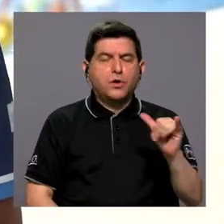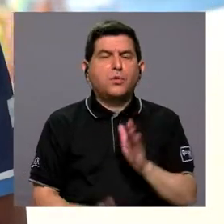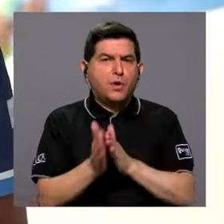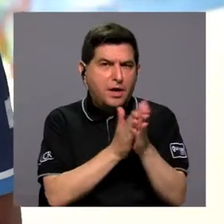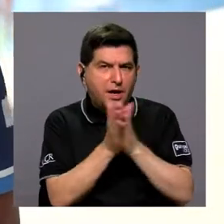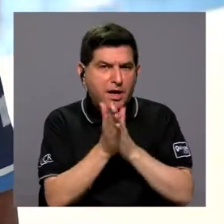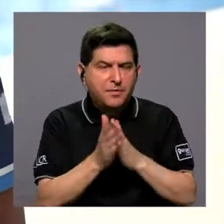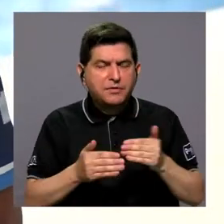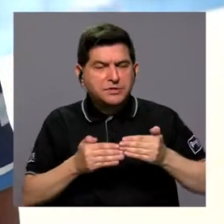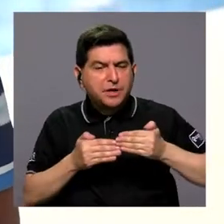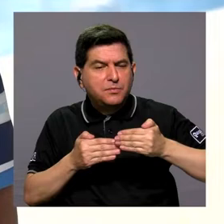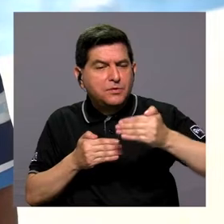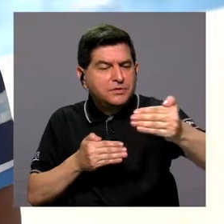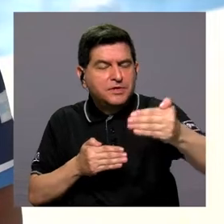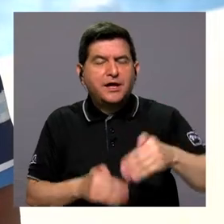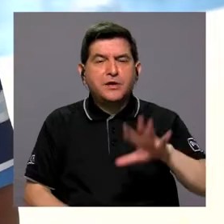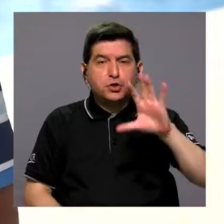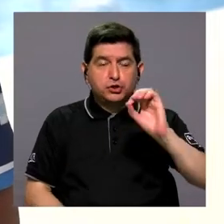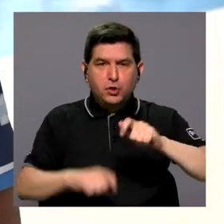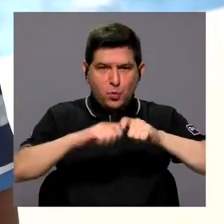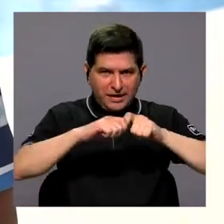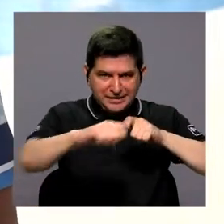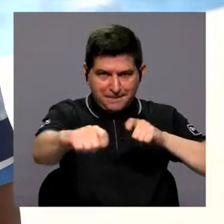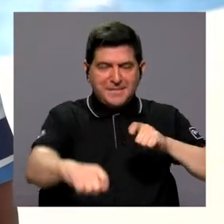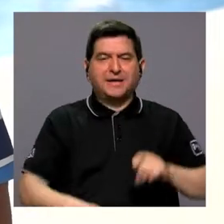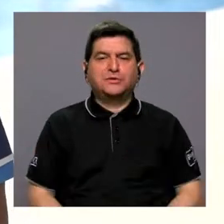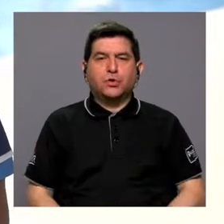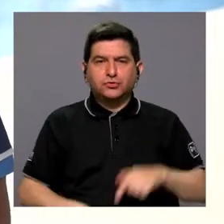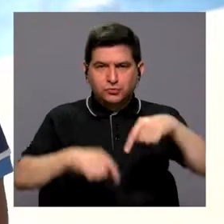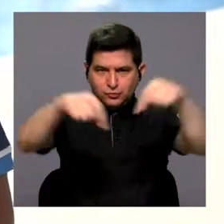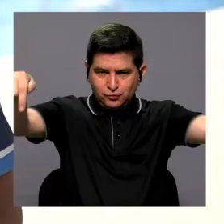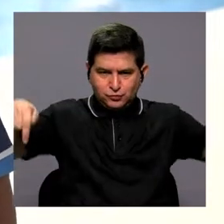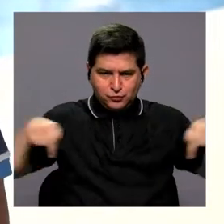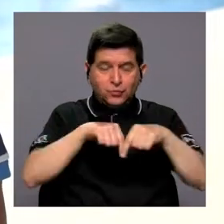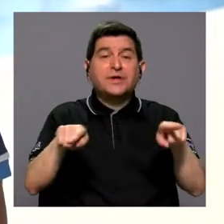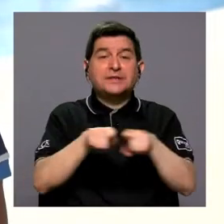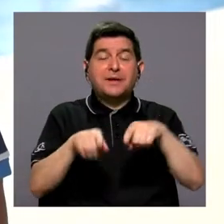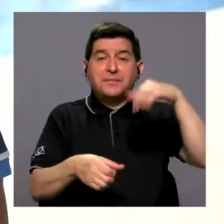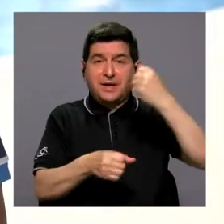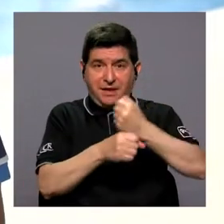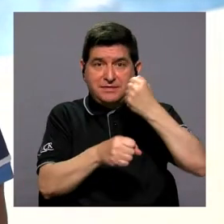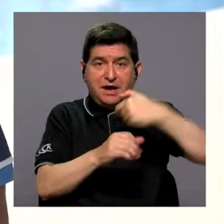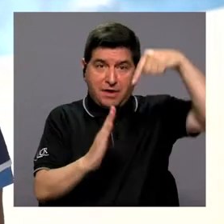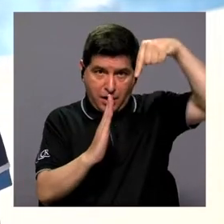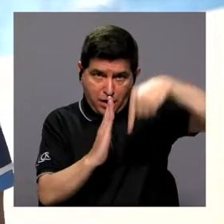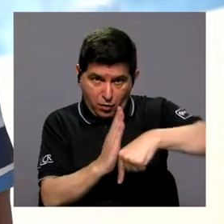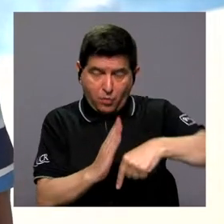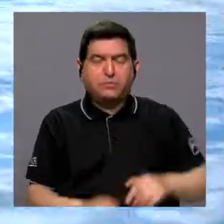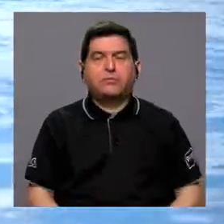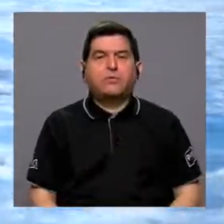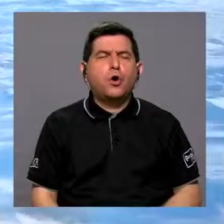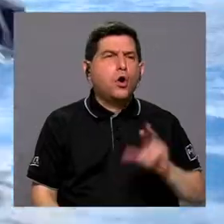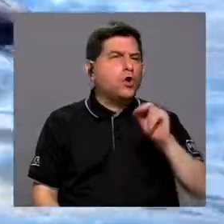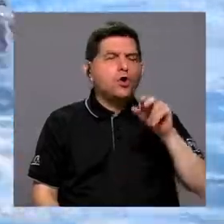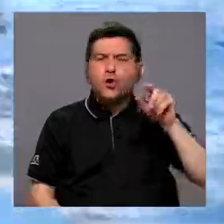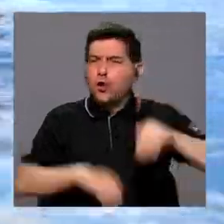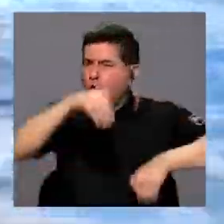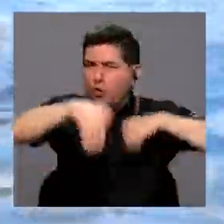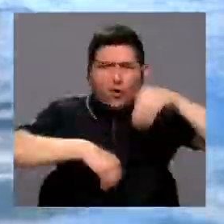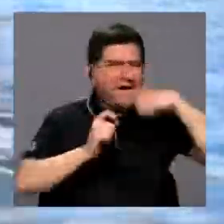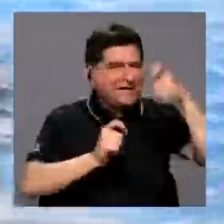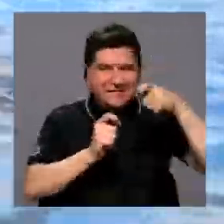aprovechamos la distancia de la piscina, que son 50 metros, y trabajamos también en profundidad. Entonces, se trabaja tanto, no natación